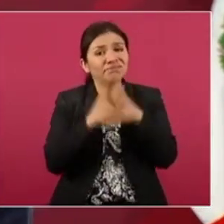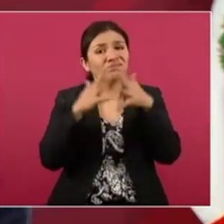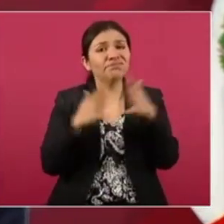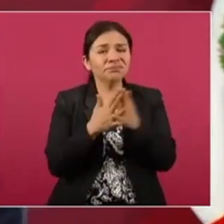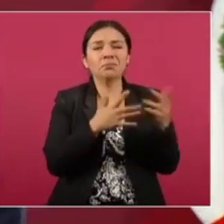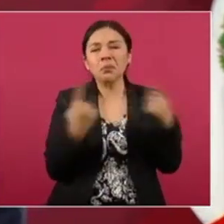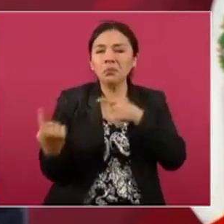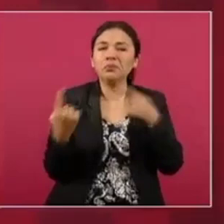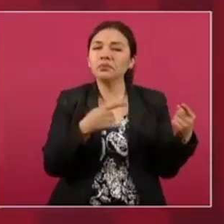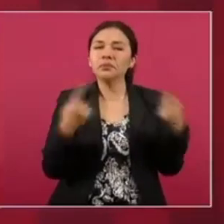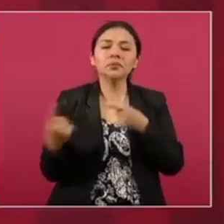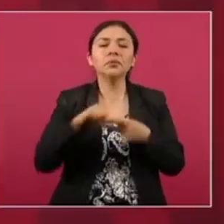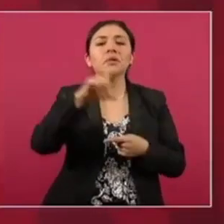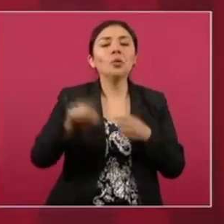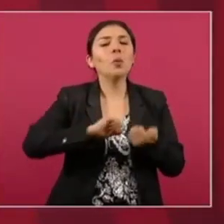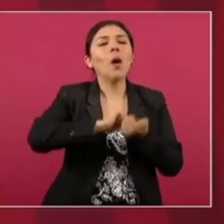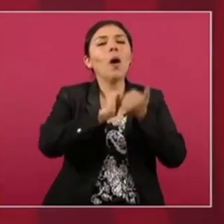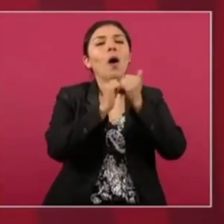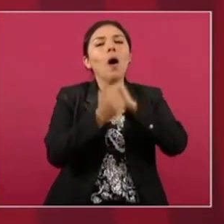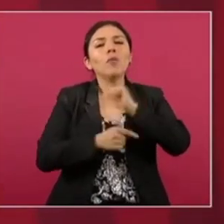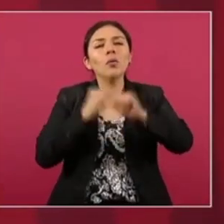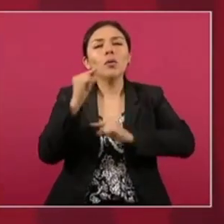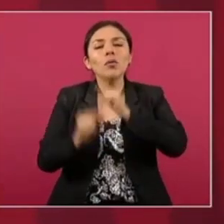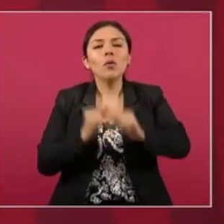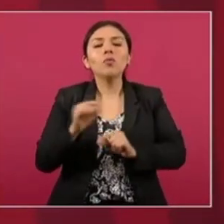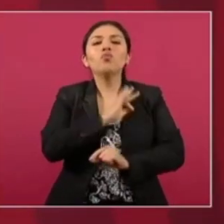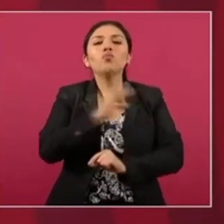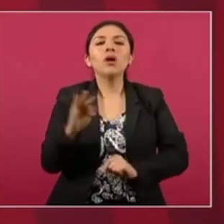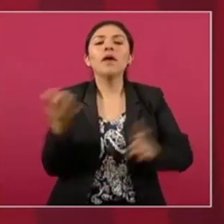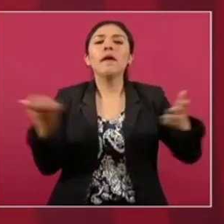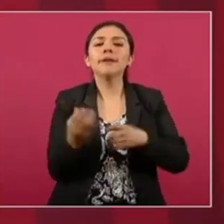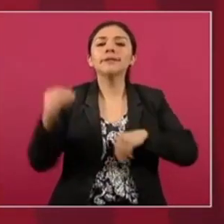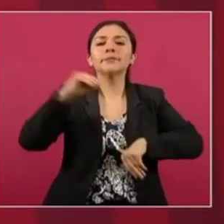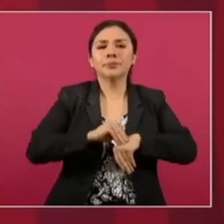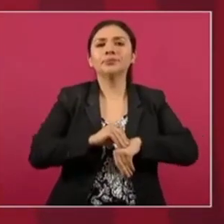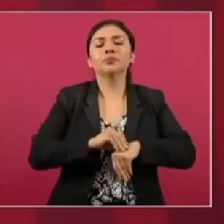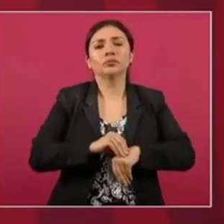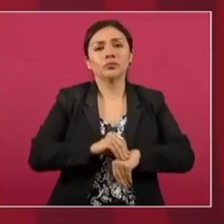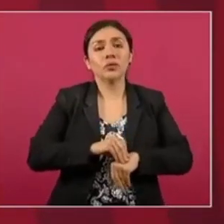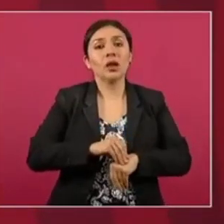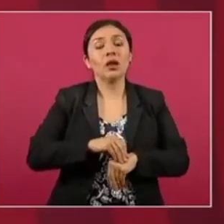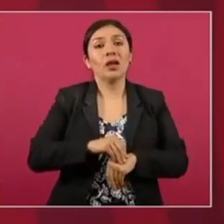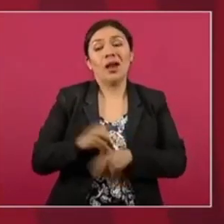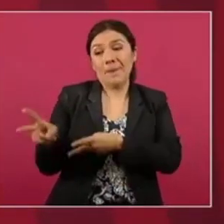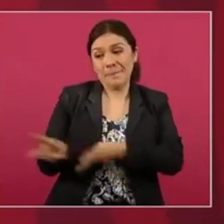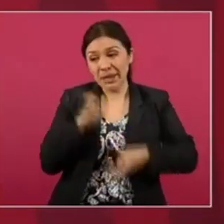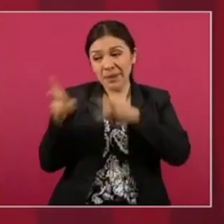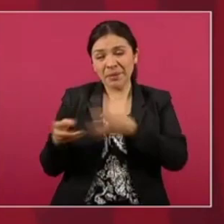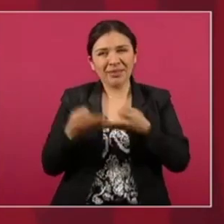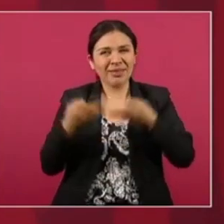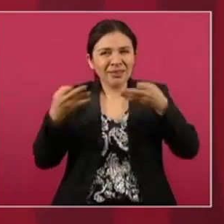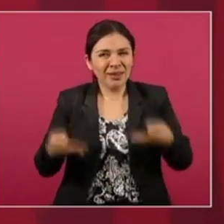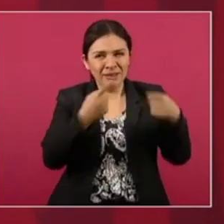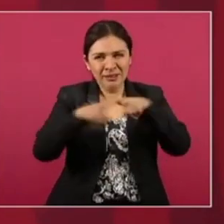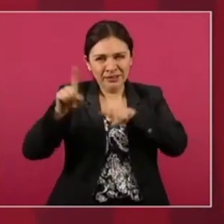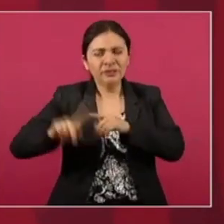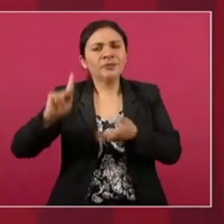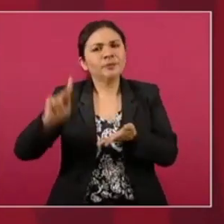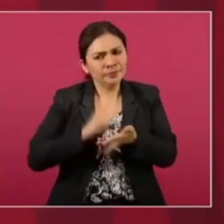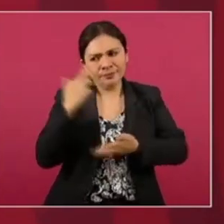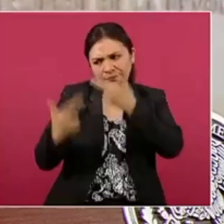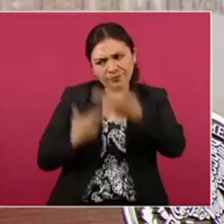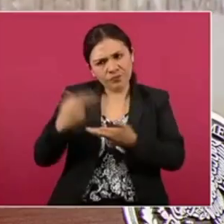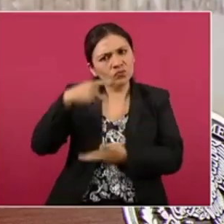y poco a poco se va consiguiendo el que se restituyan las tierras despojadas a los